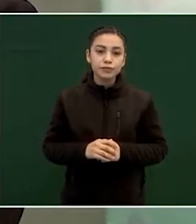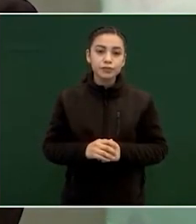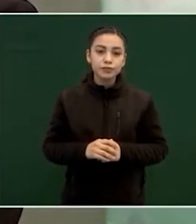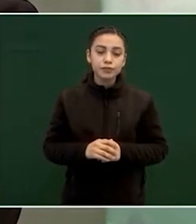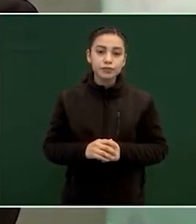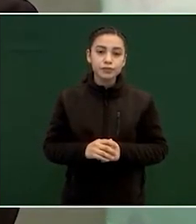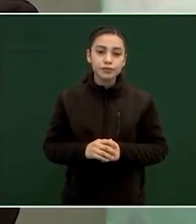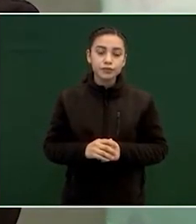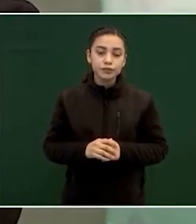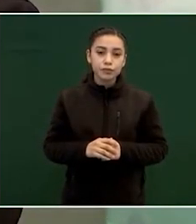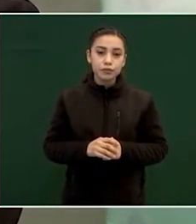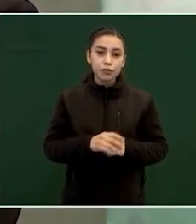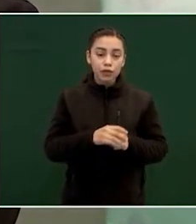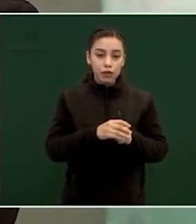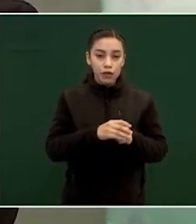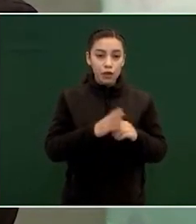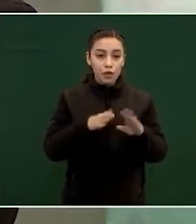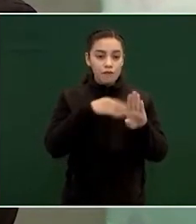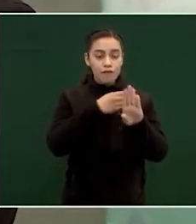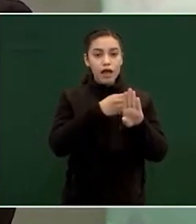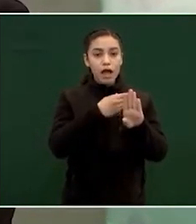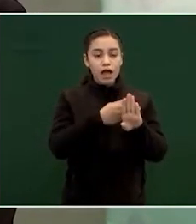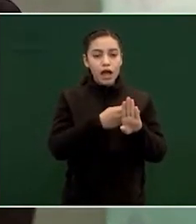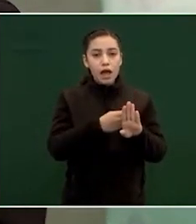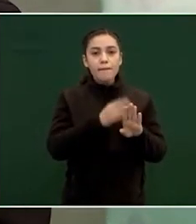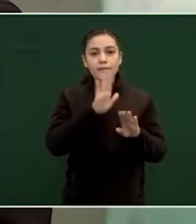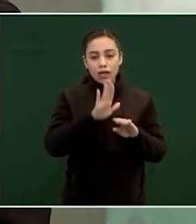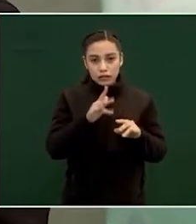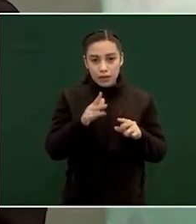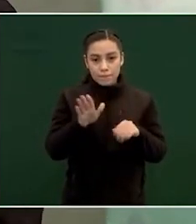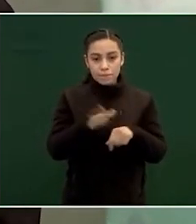que se beneficia de contratos